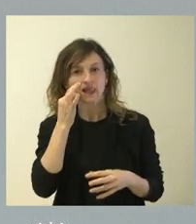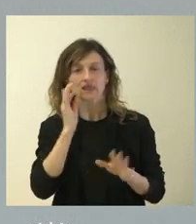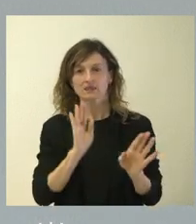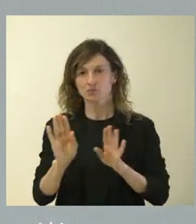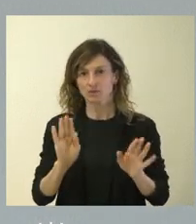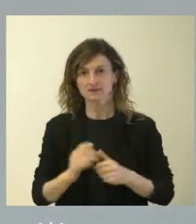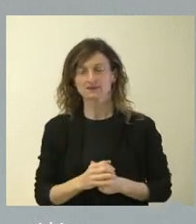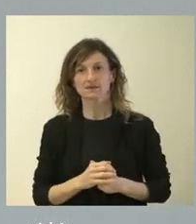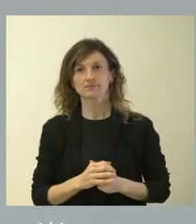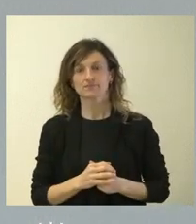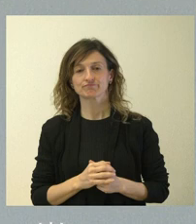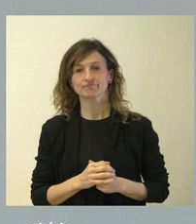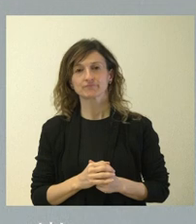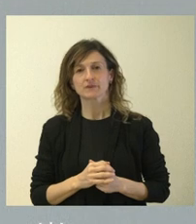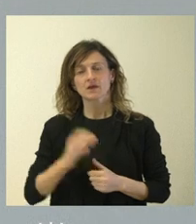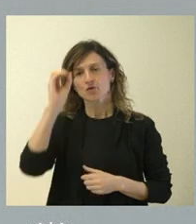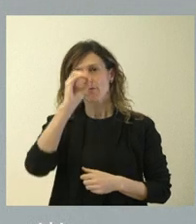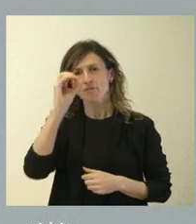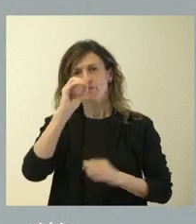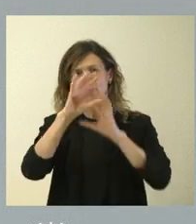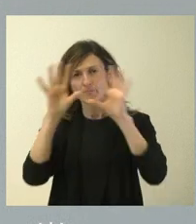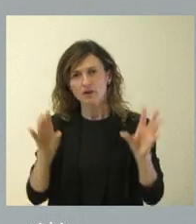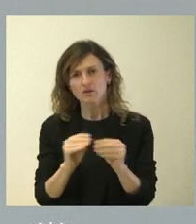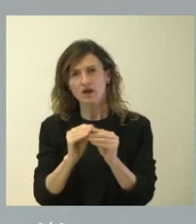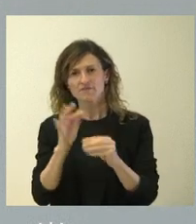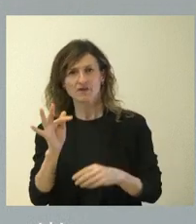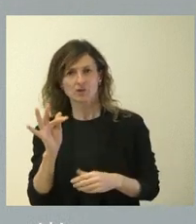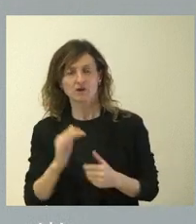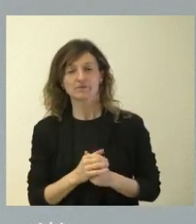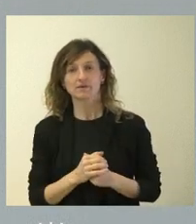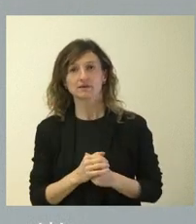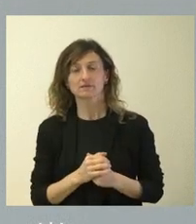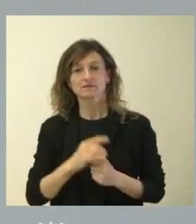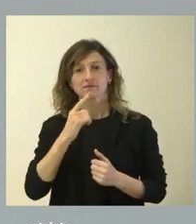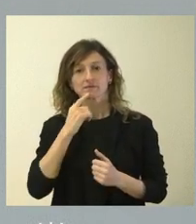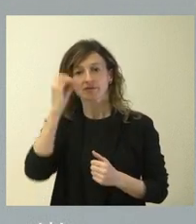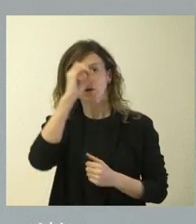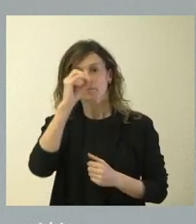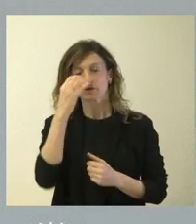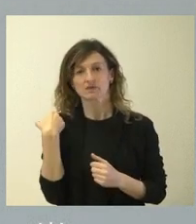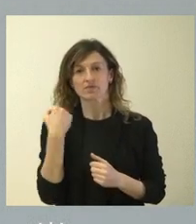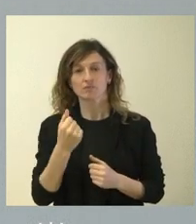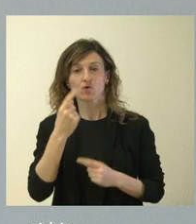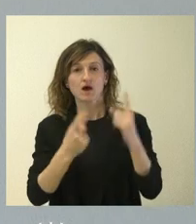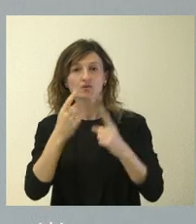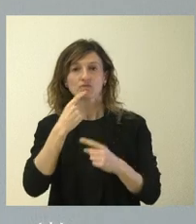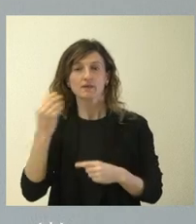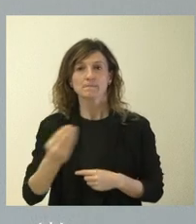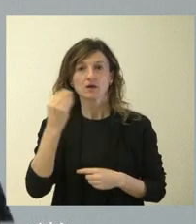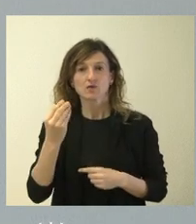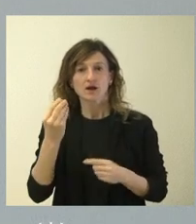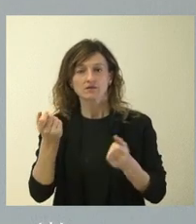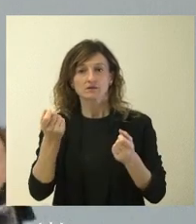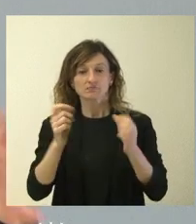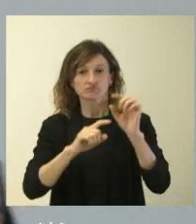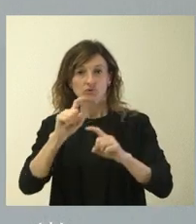y, por tanto, fue valorada de una forma favorable. Ha ido estimaciones recientes. Algunos hablan de mejorar las estimaciones porque